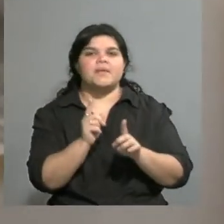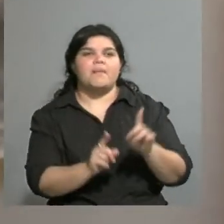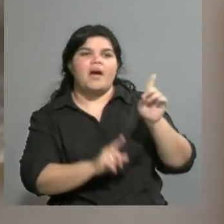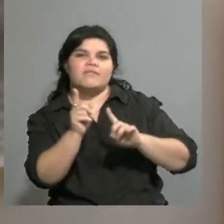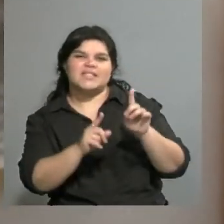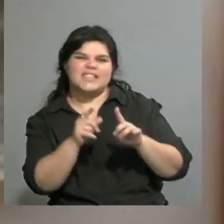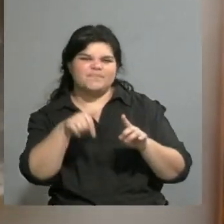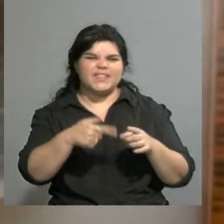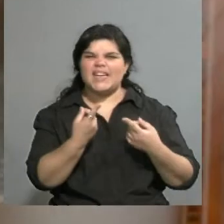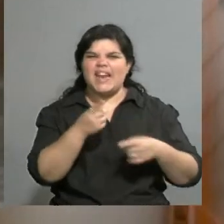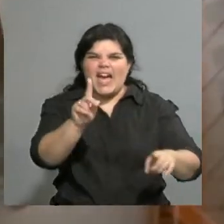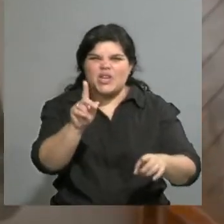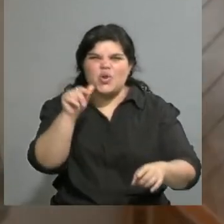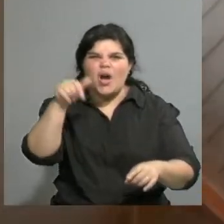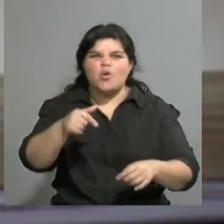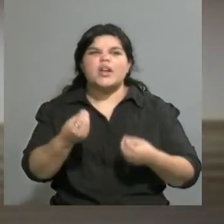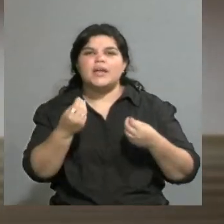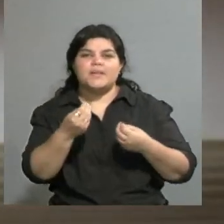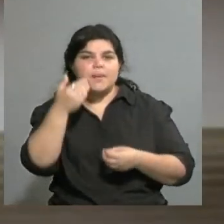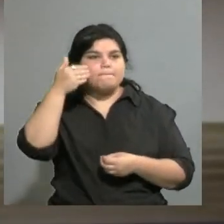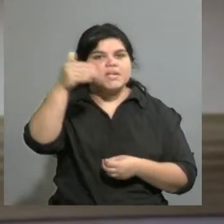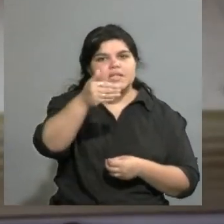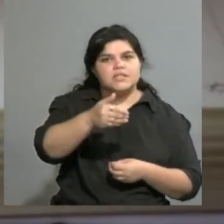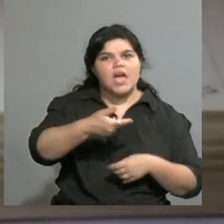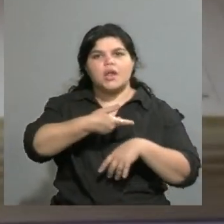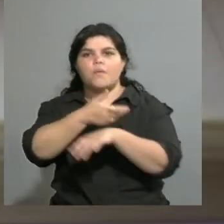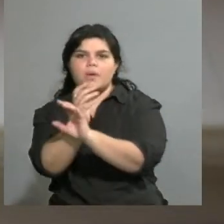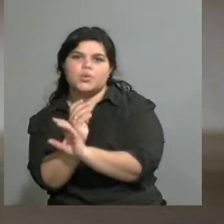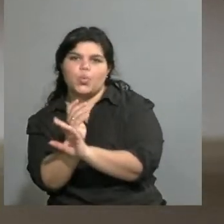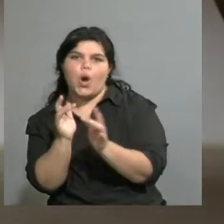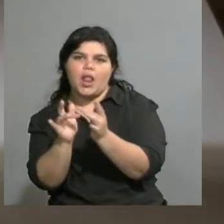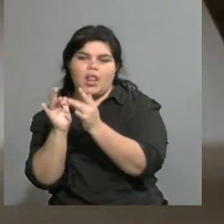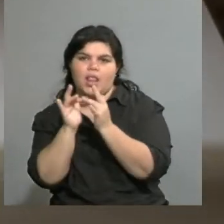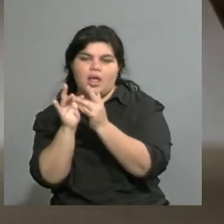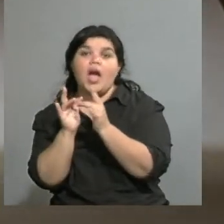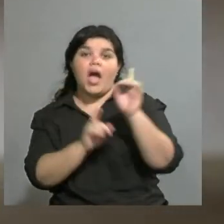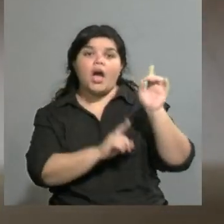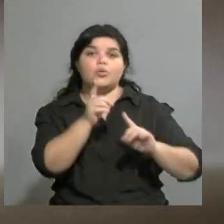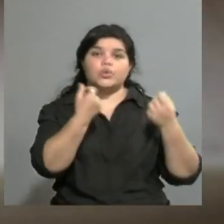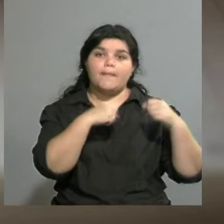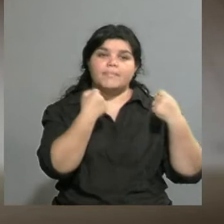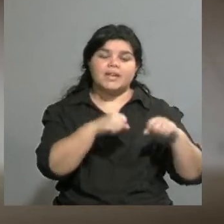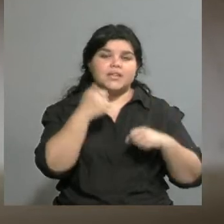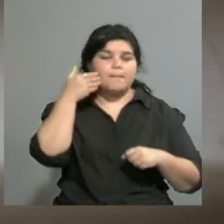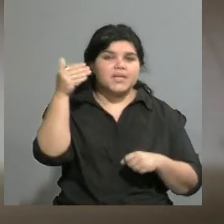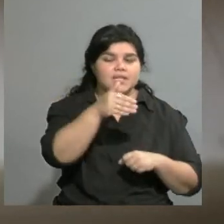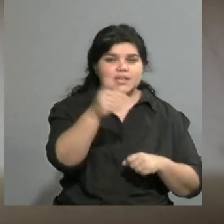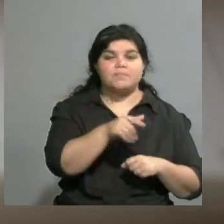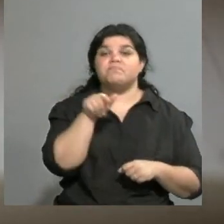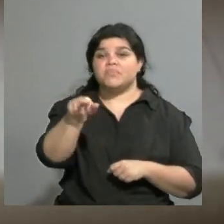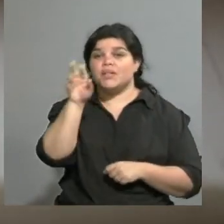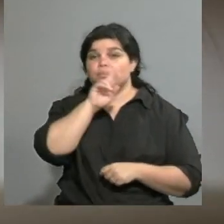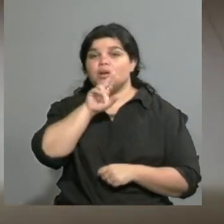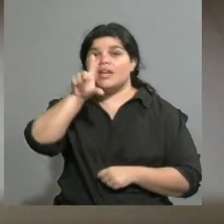virtual, o sea, muchos ensayos han sido virtuales, Laura iba grabando videos de las